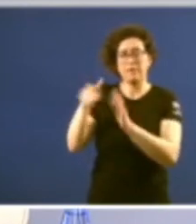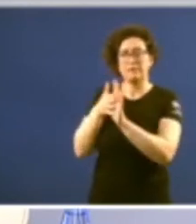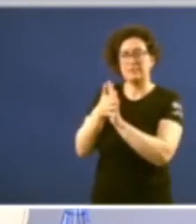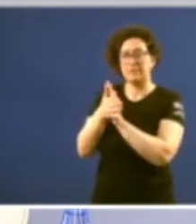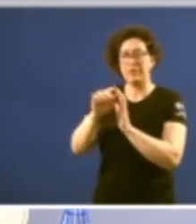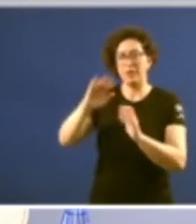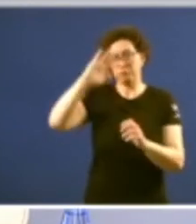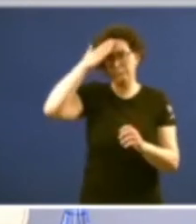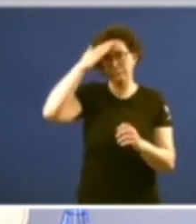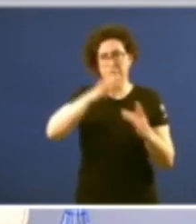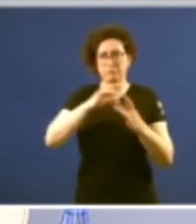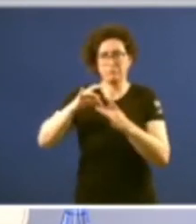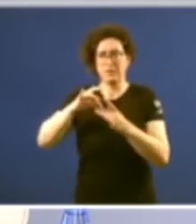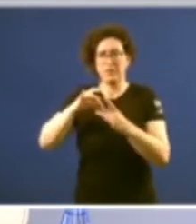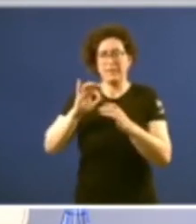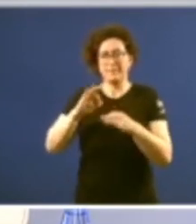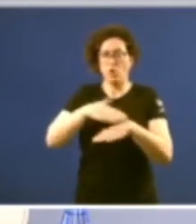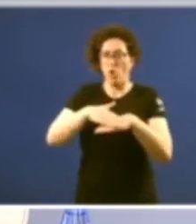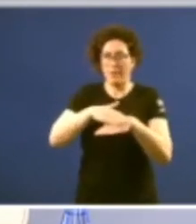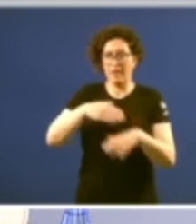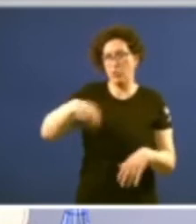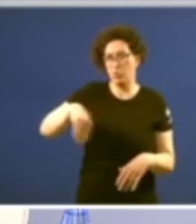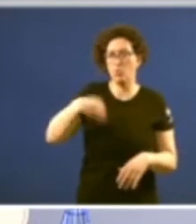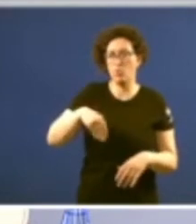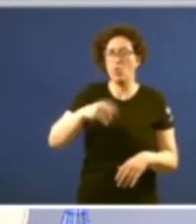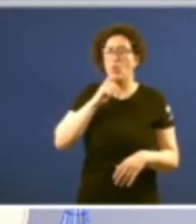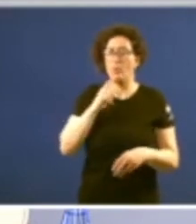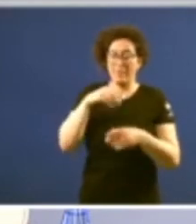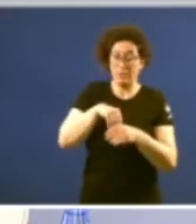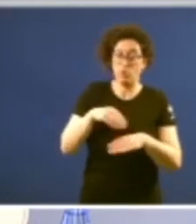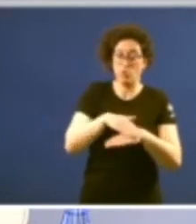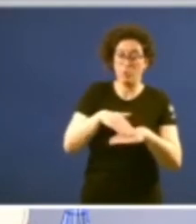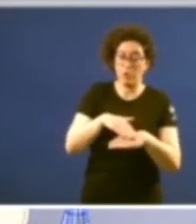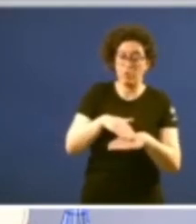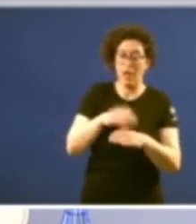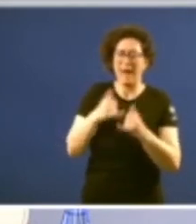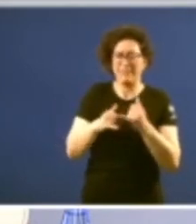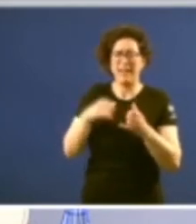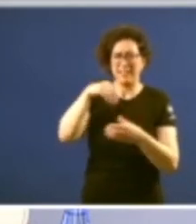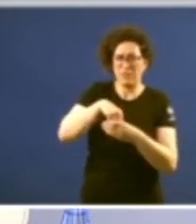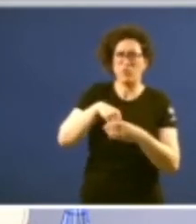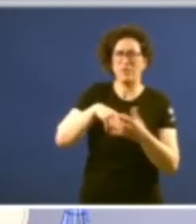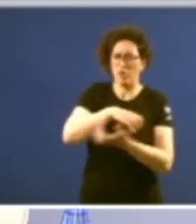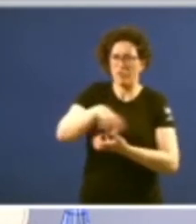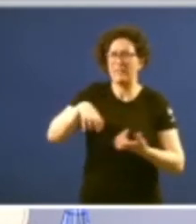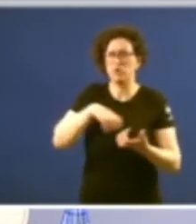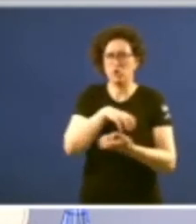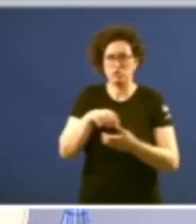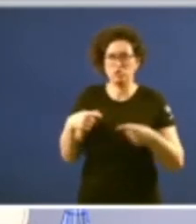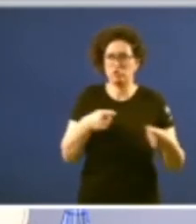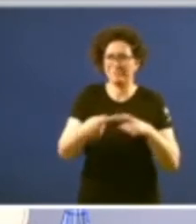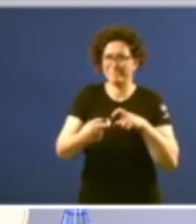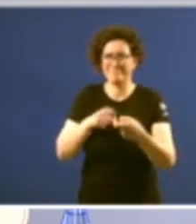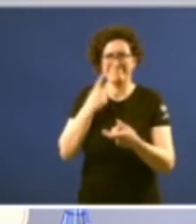o goberno nun goberno no que os conflitos internos pronto ian